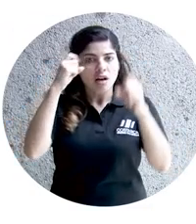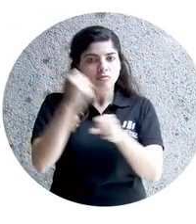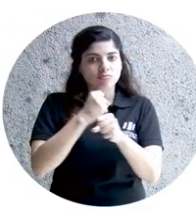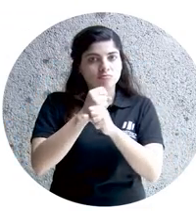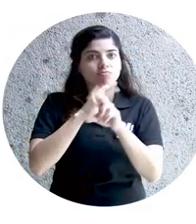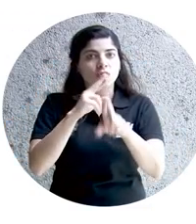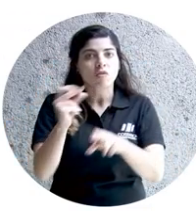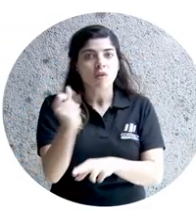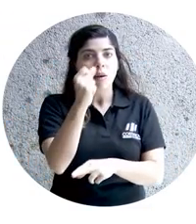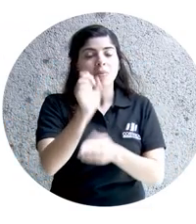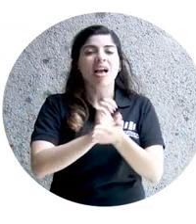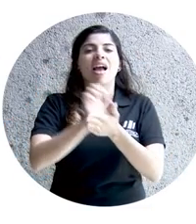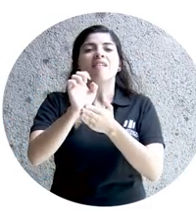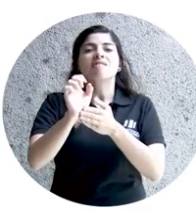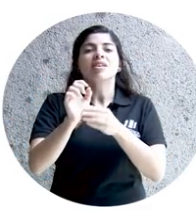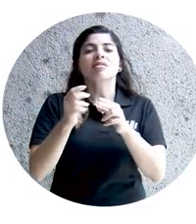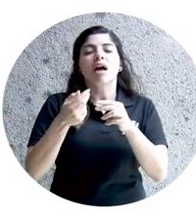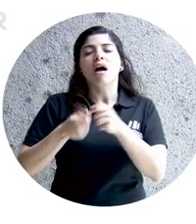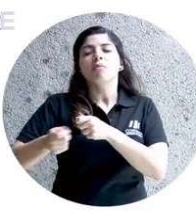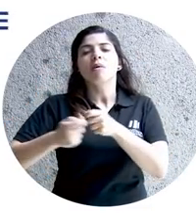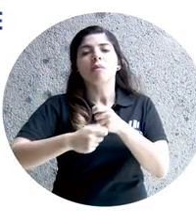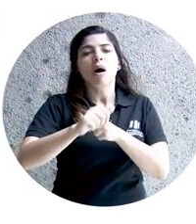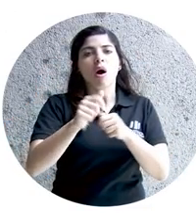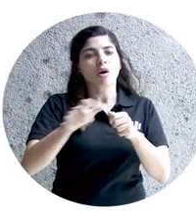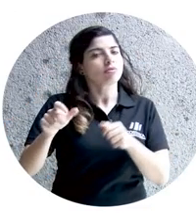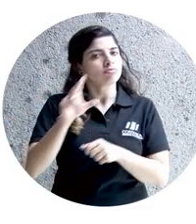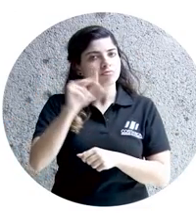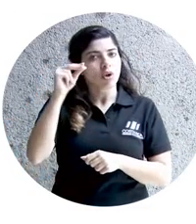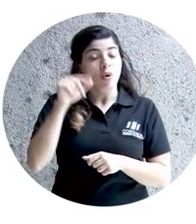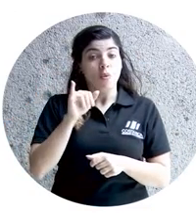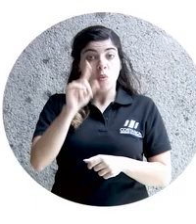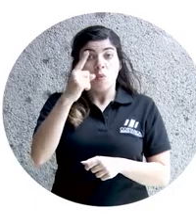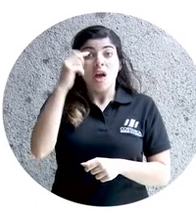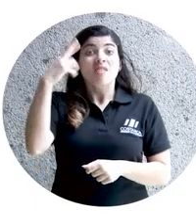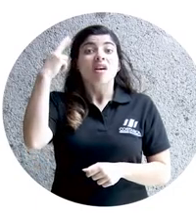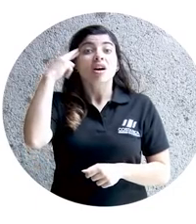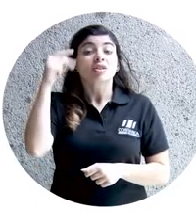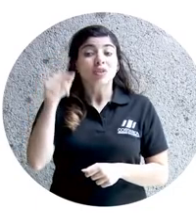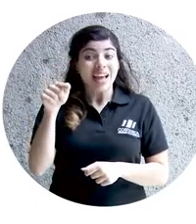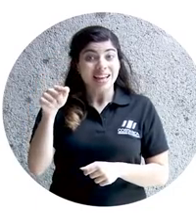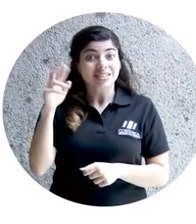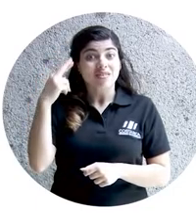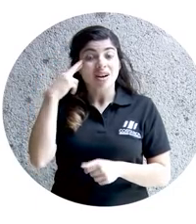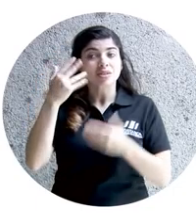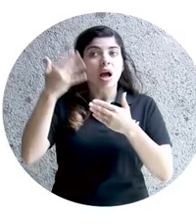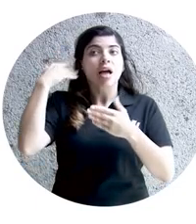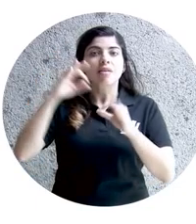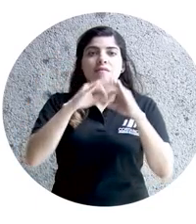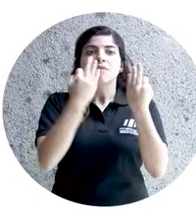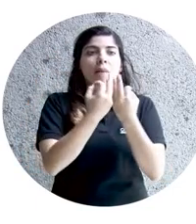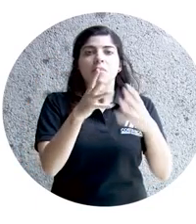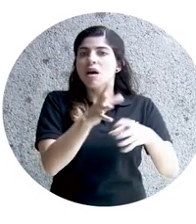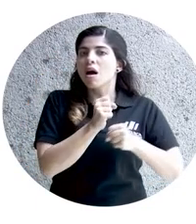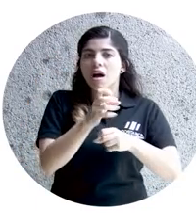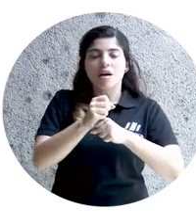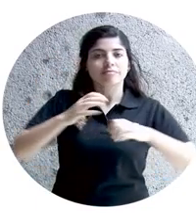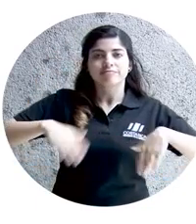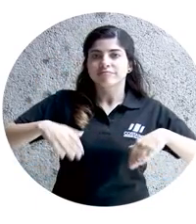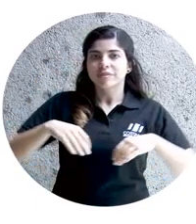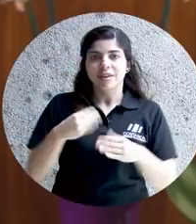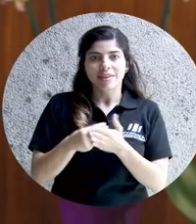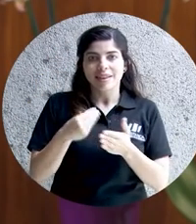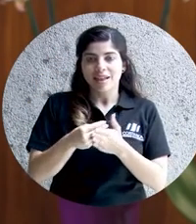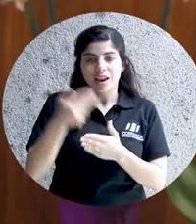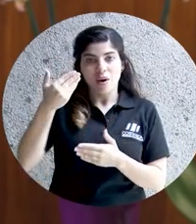eficacia y que evitan filtraciones. Una de las razones por las cuales el dinero no llegaba a las familias que más lo